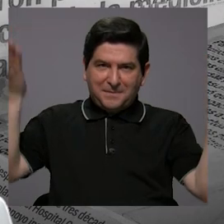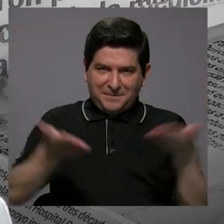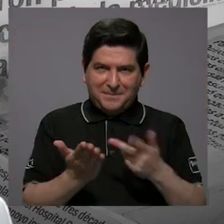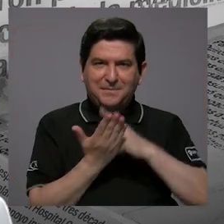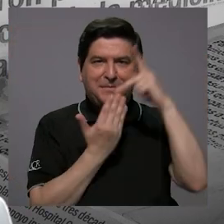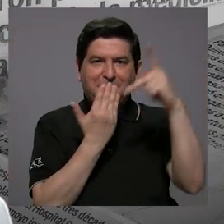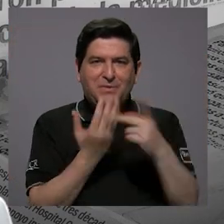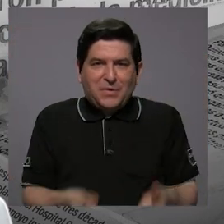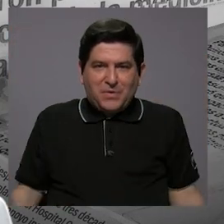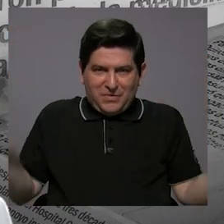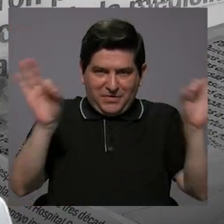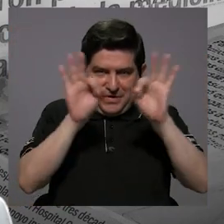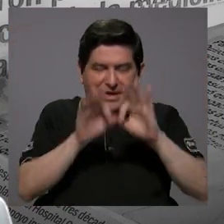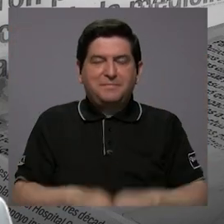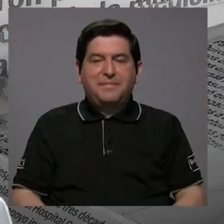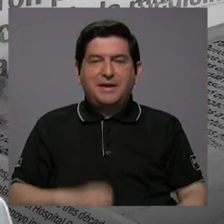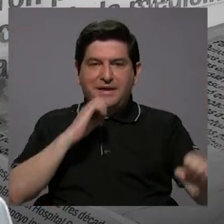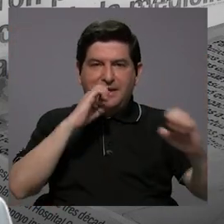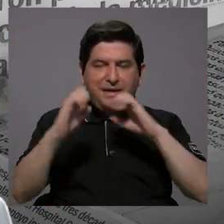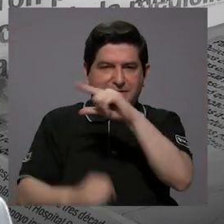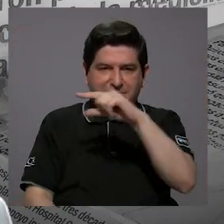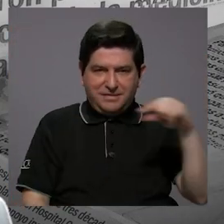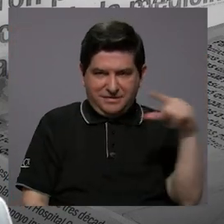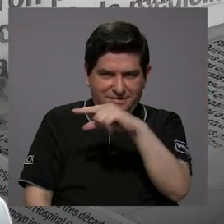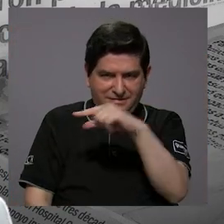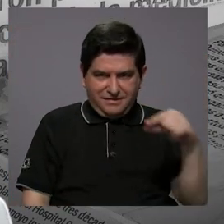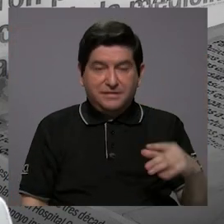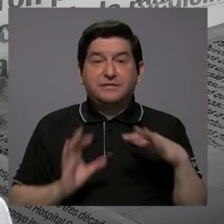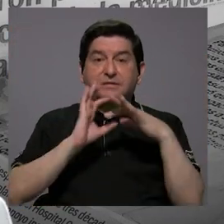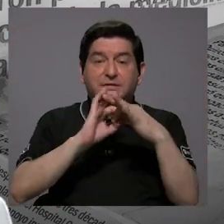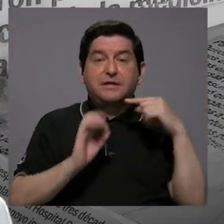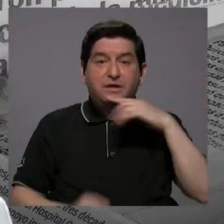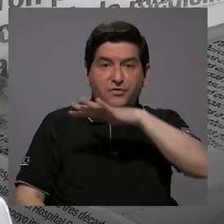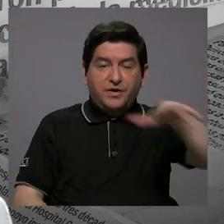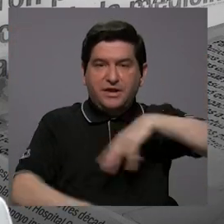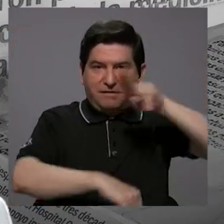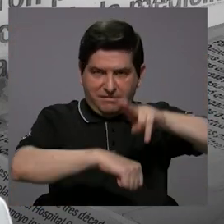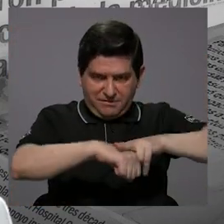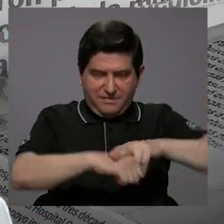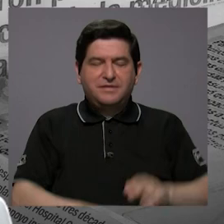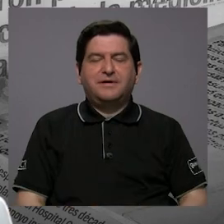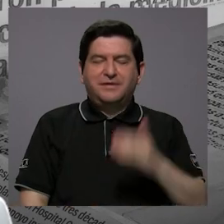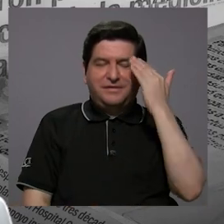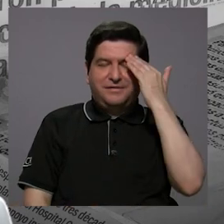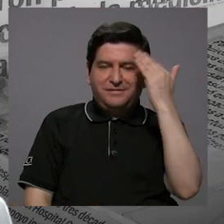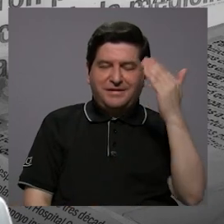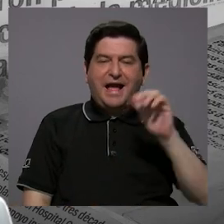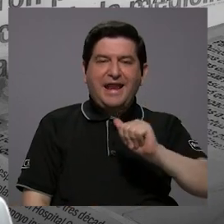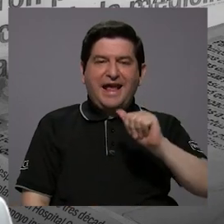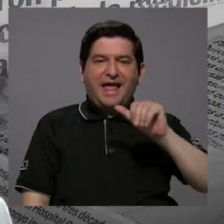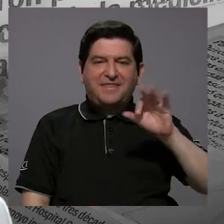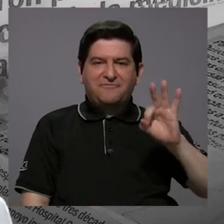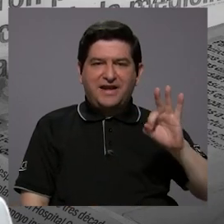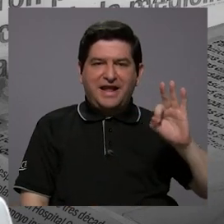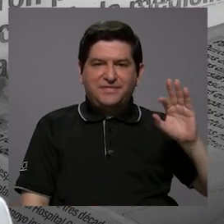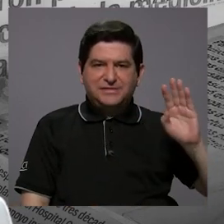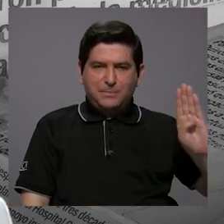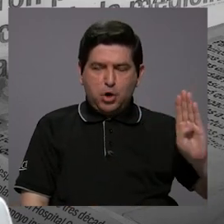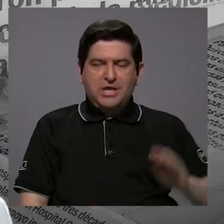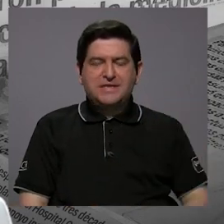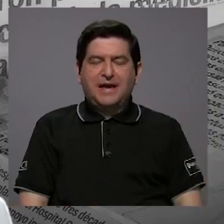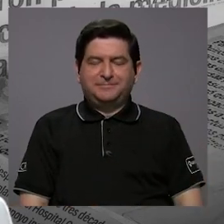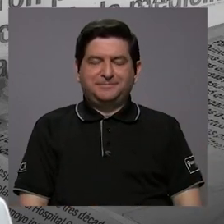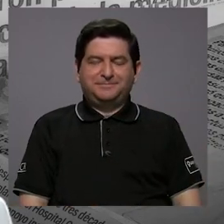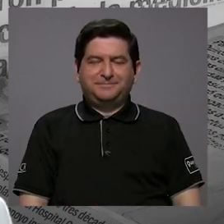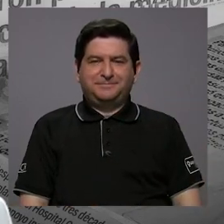Bienvenidos a Lo que importa, un programa de entrevistas semanal sobre la realidad nacional. Les saluda Alejandra Fernández Bonilla.